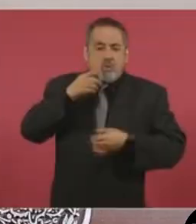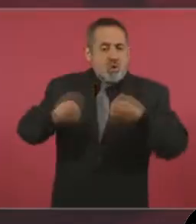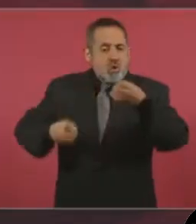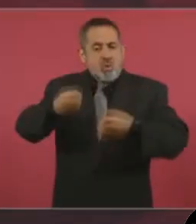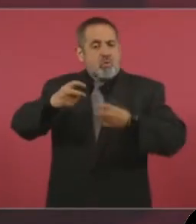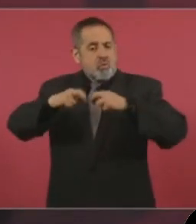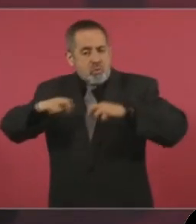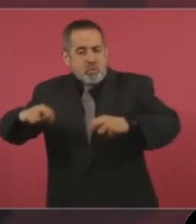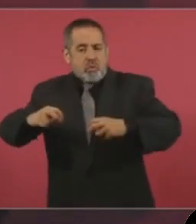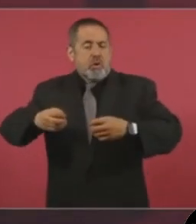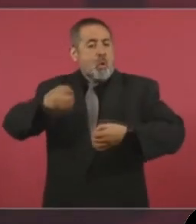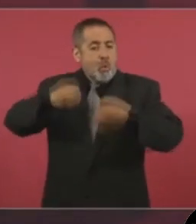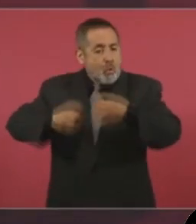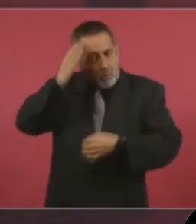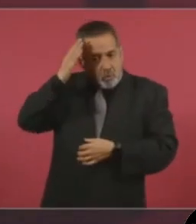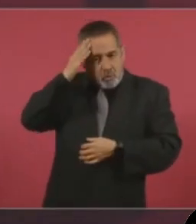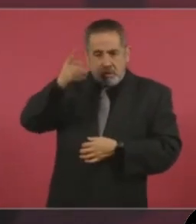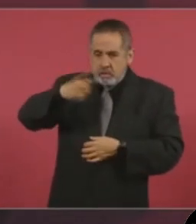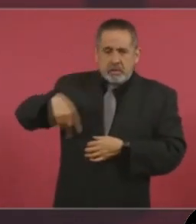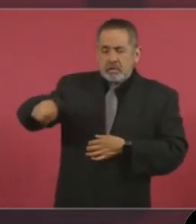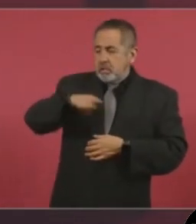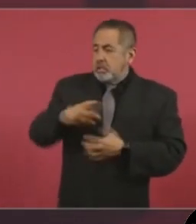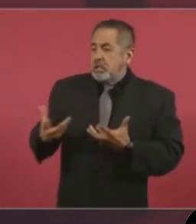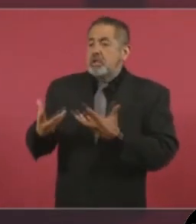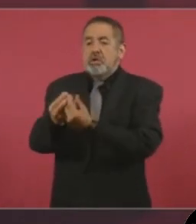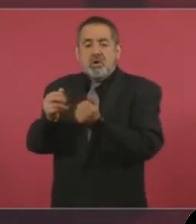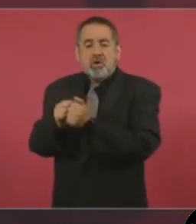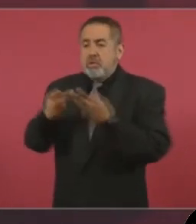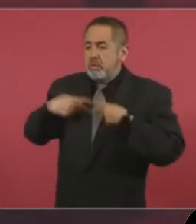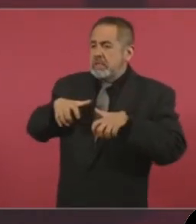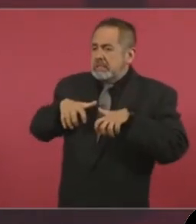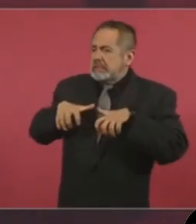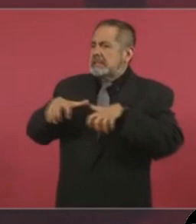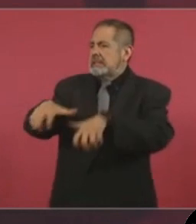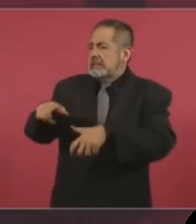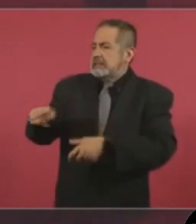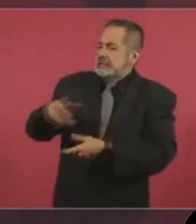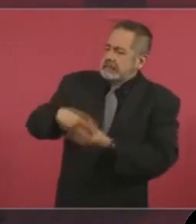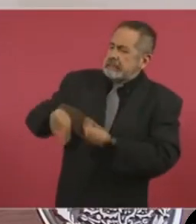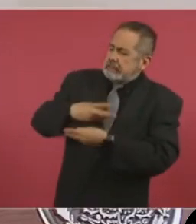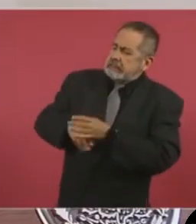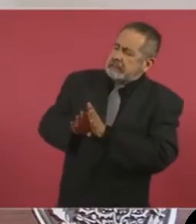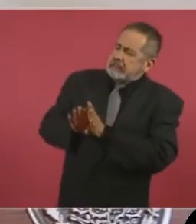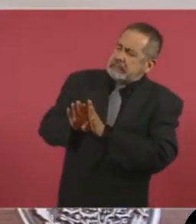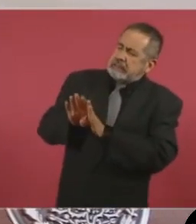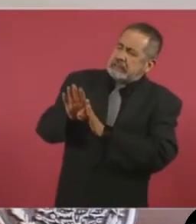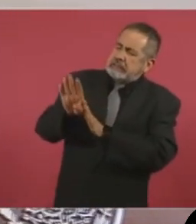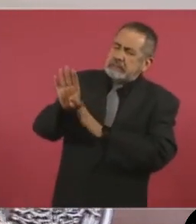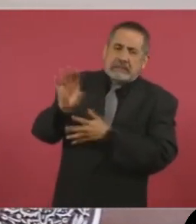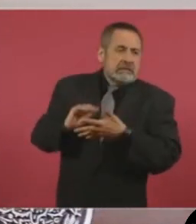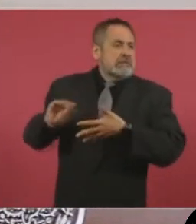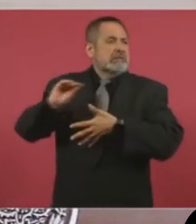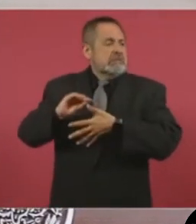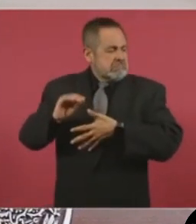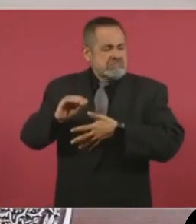surjan del pueblo y defiendan a los ciudadanos.